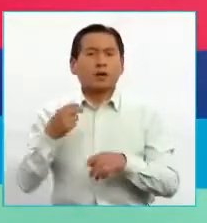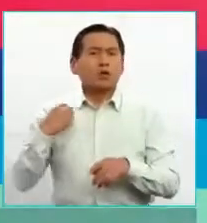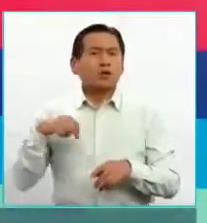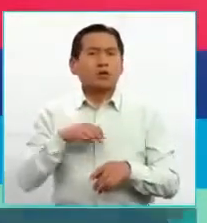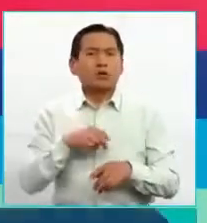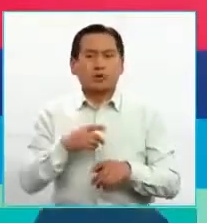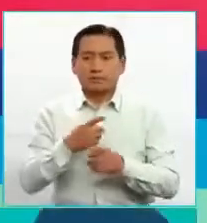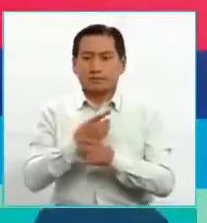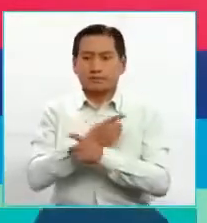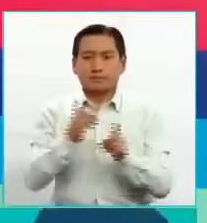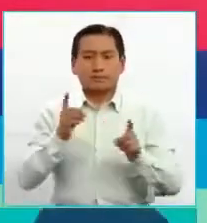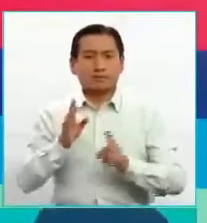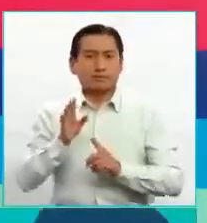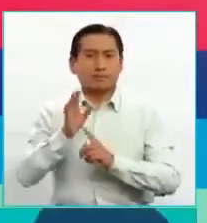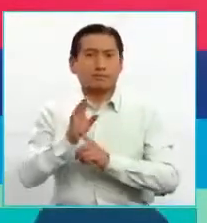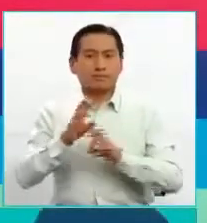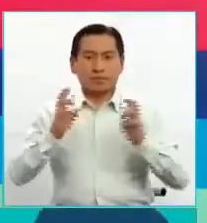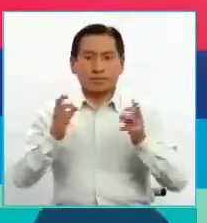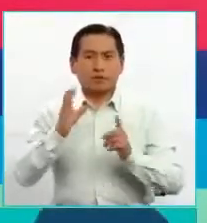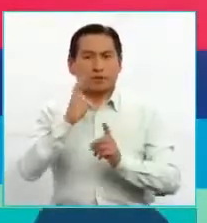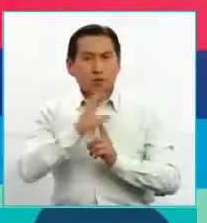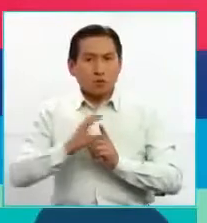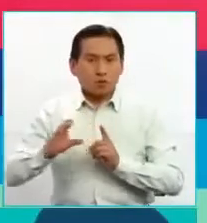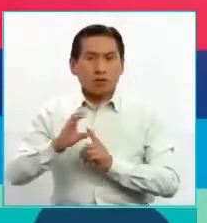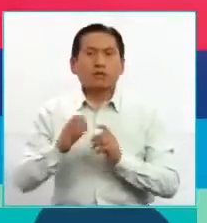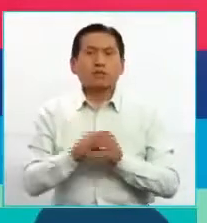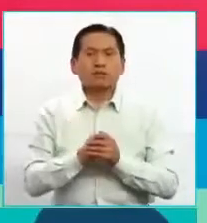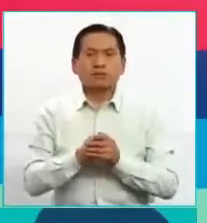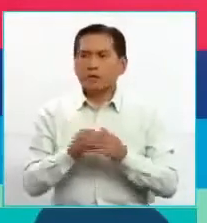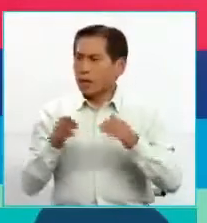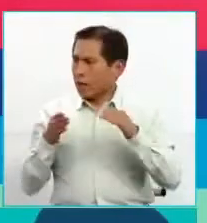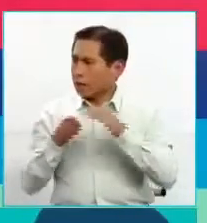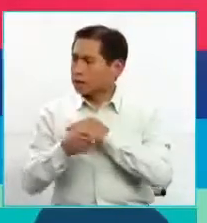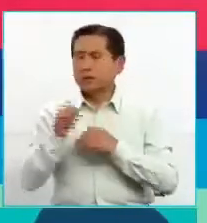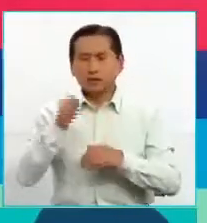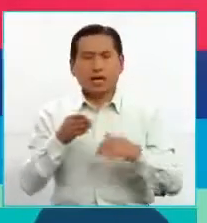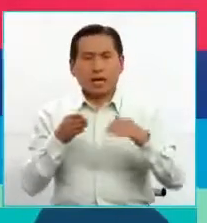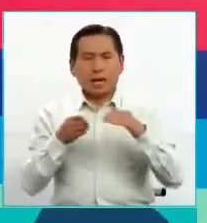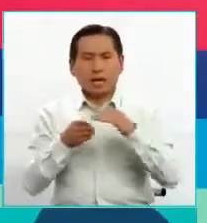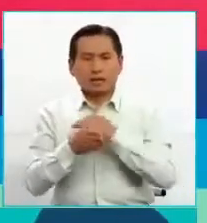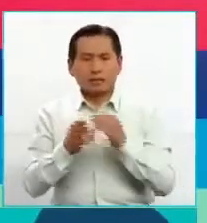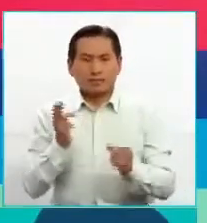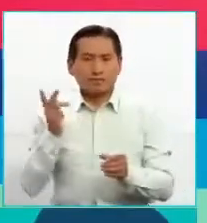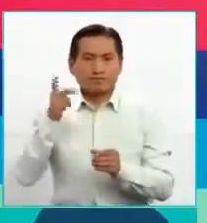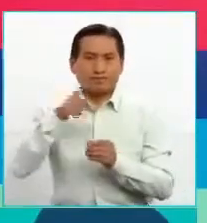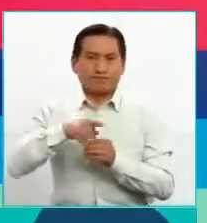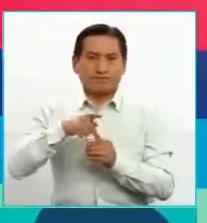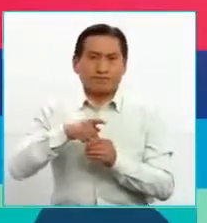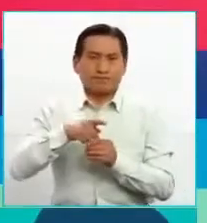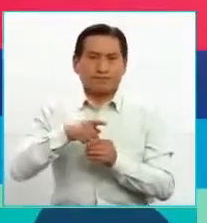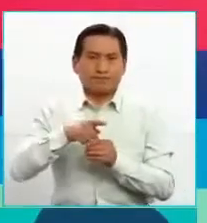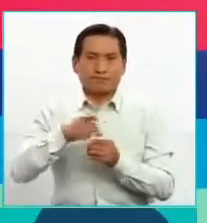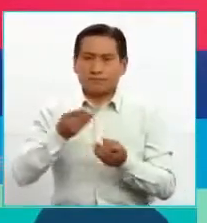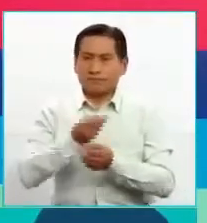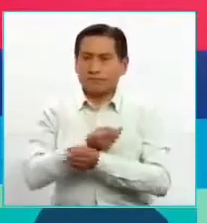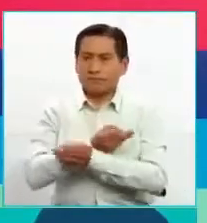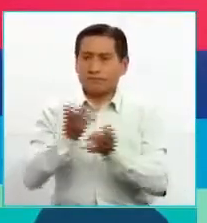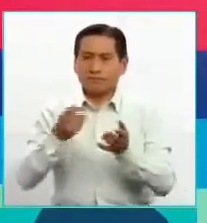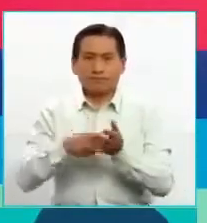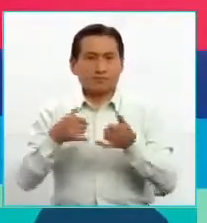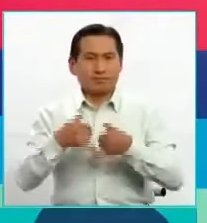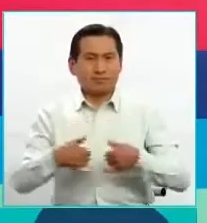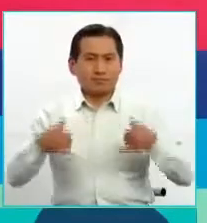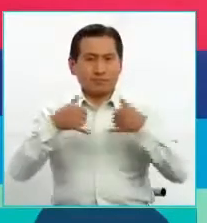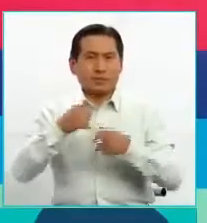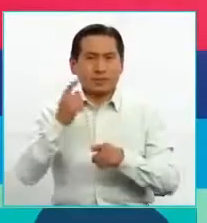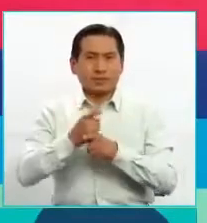democratizar en el ámbito cultural. El acceso también. Exacto, el acceso, la participación, la distribución de los premios